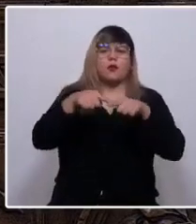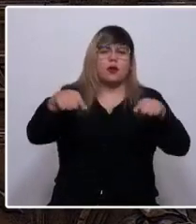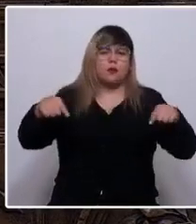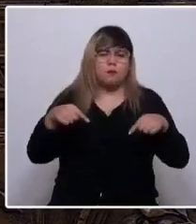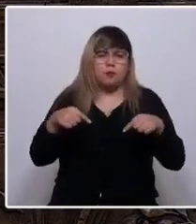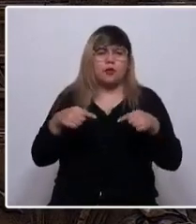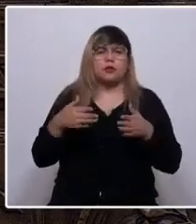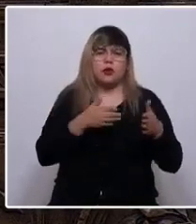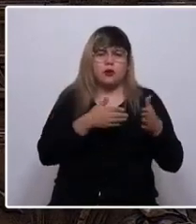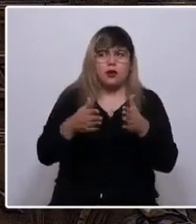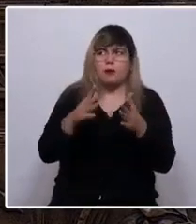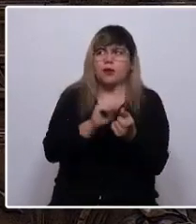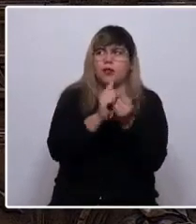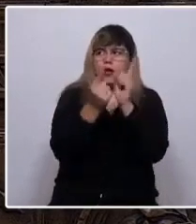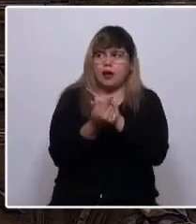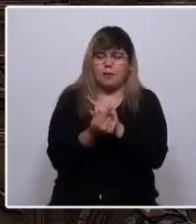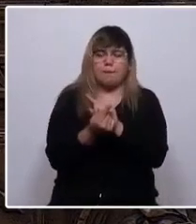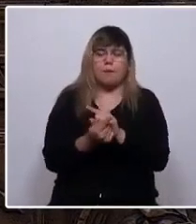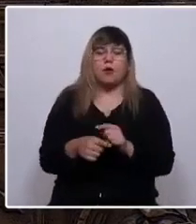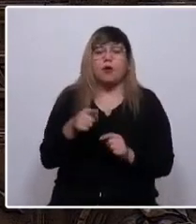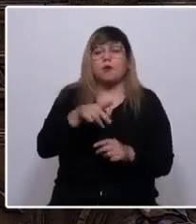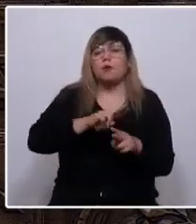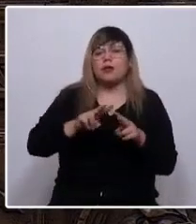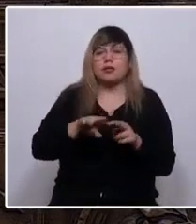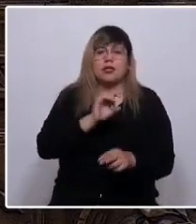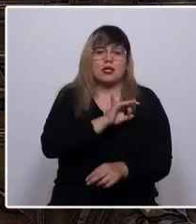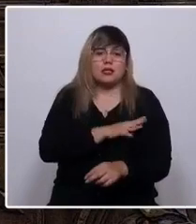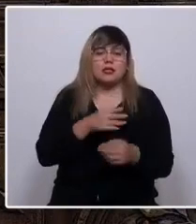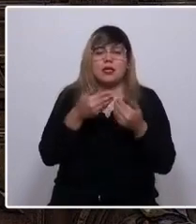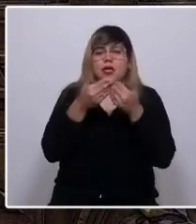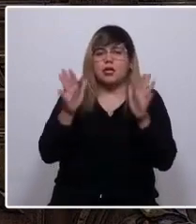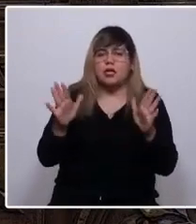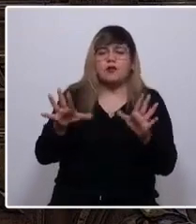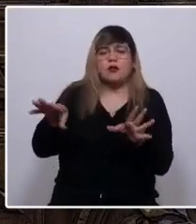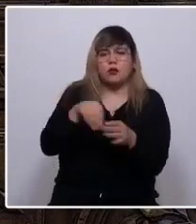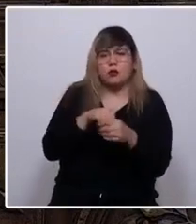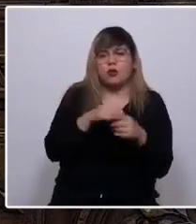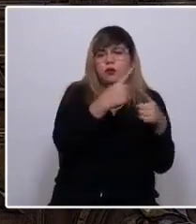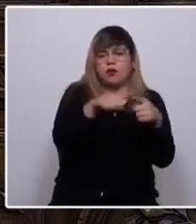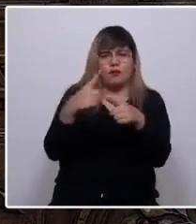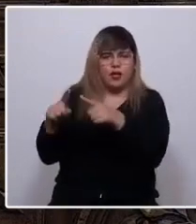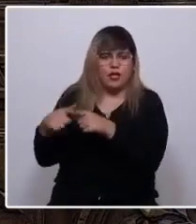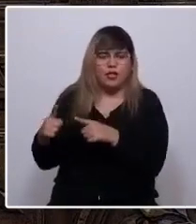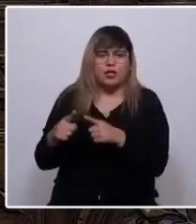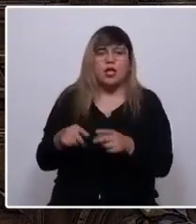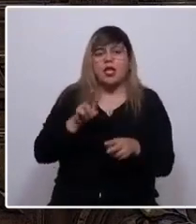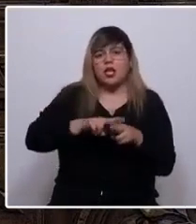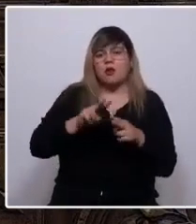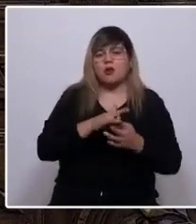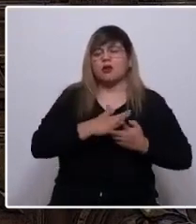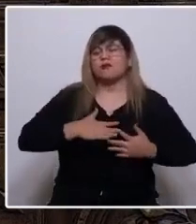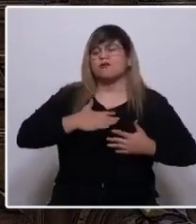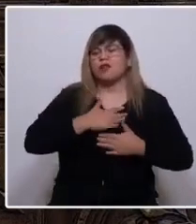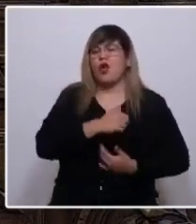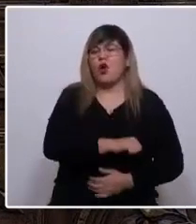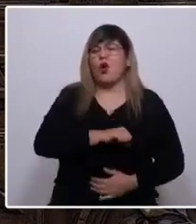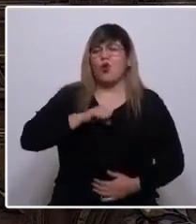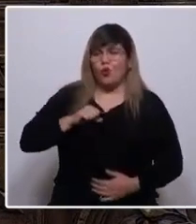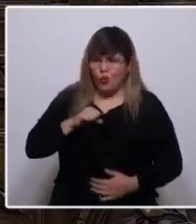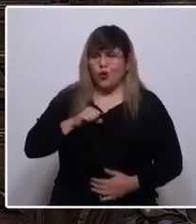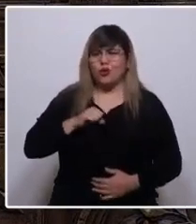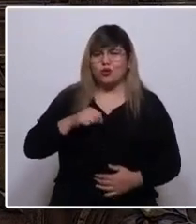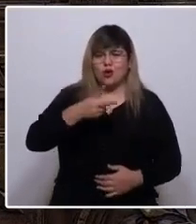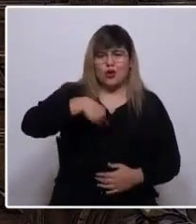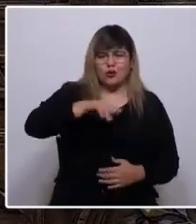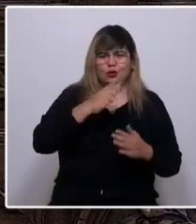los caminos de cambio, para juntos hacer de Chile un país libre, digno, inclusivo y diverso, que nos haga sentir orgullosos de los senderos que abriremos